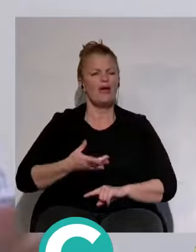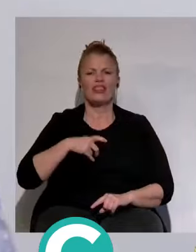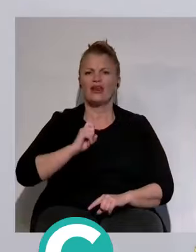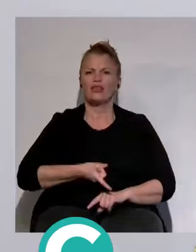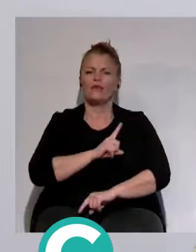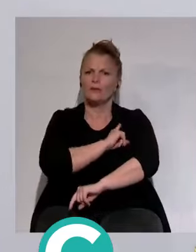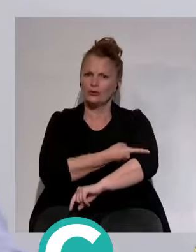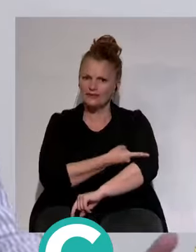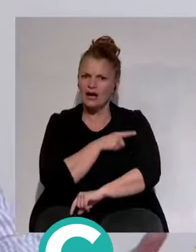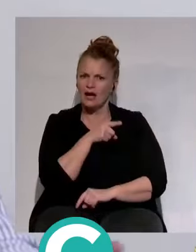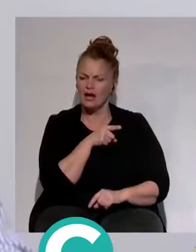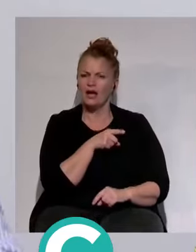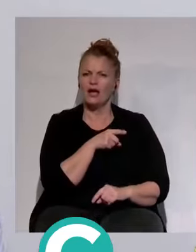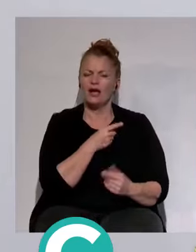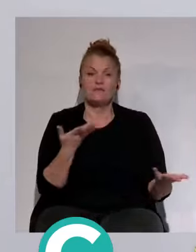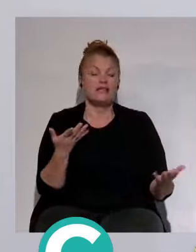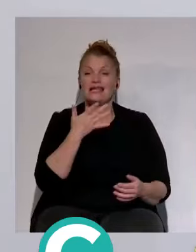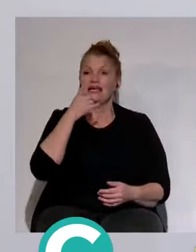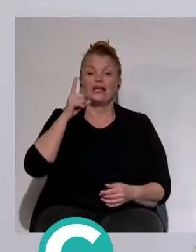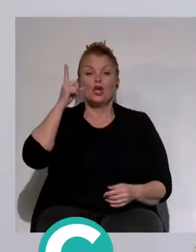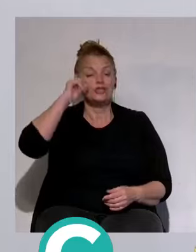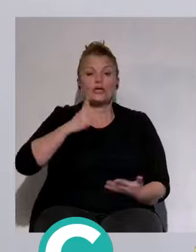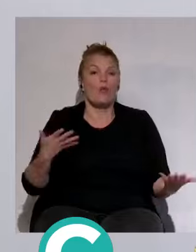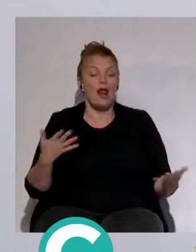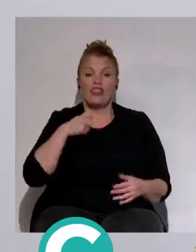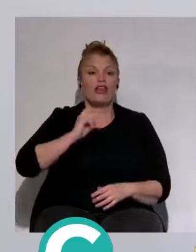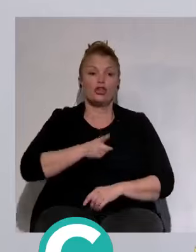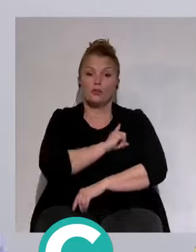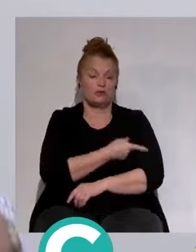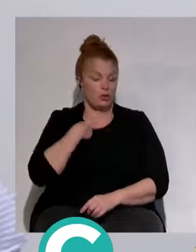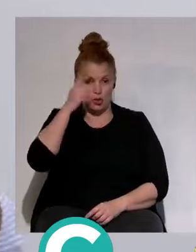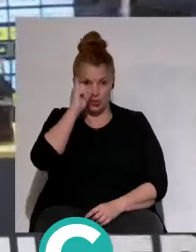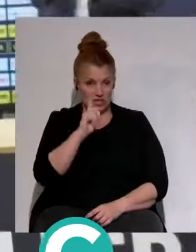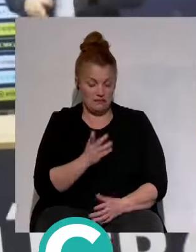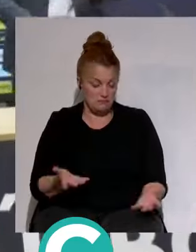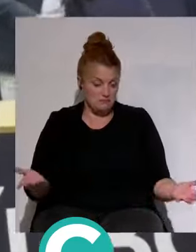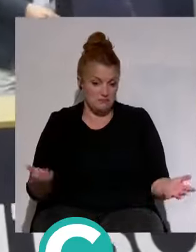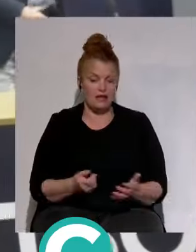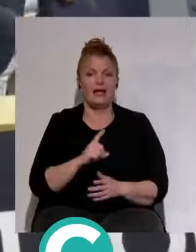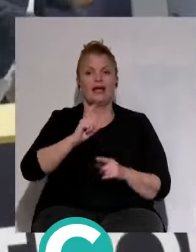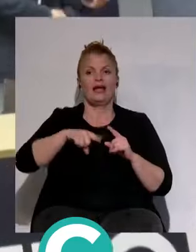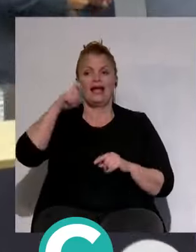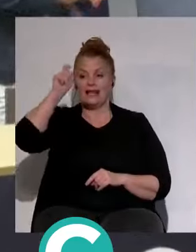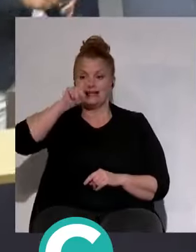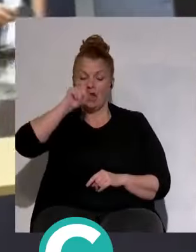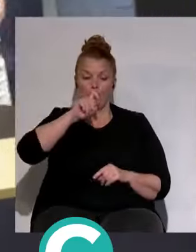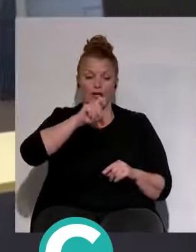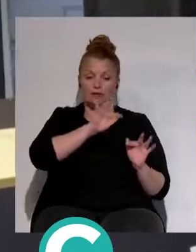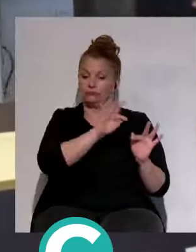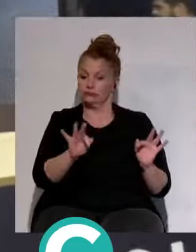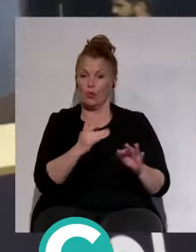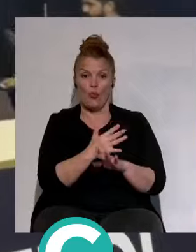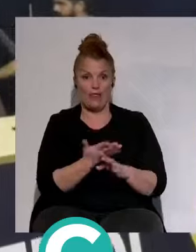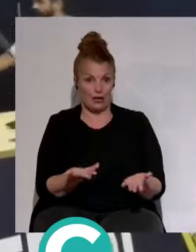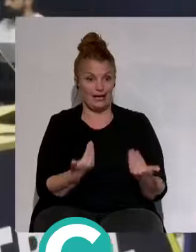deportiva, que no sé cuál es la dirección deportiva, tampoco lo sé. El mismo que dirige el club. Después el entrenador y los jugadores. Yo creo que en ese